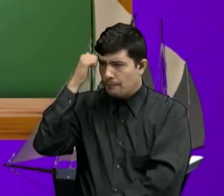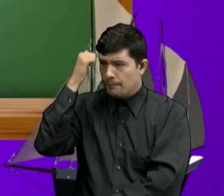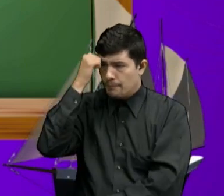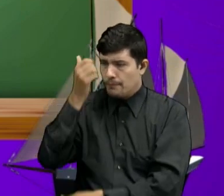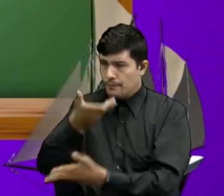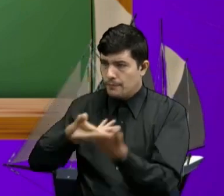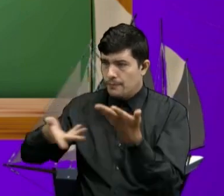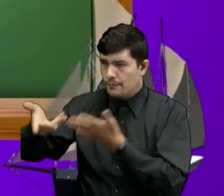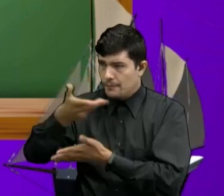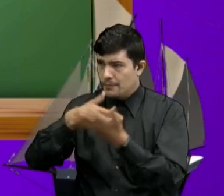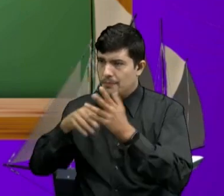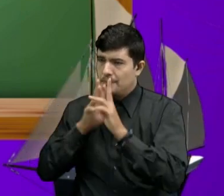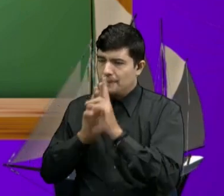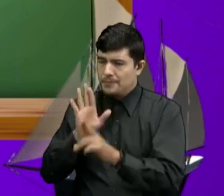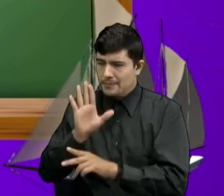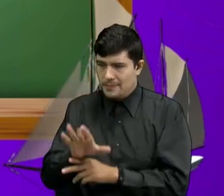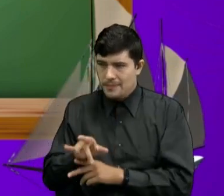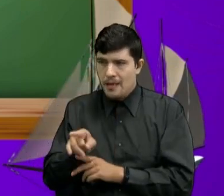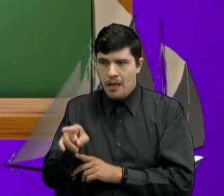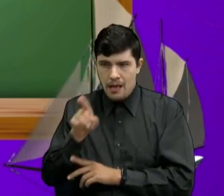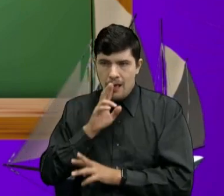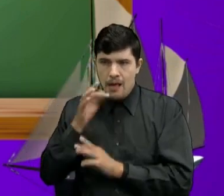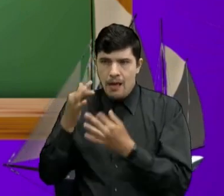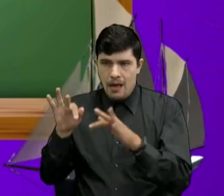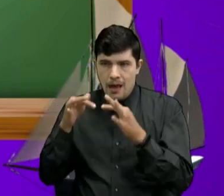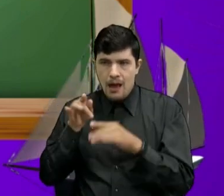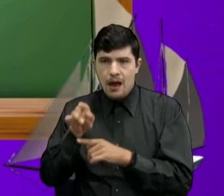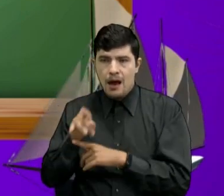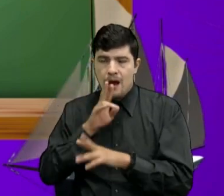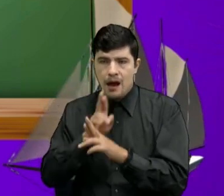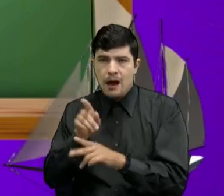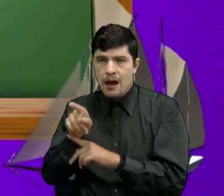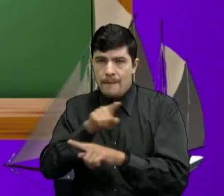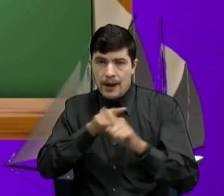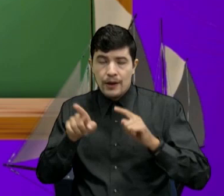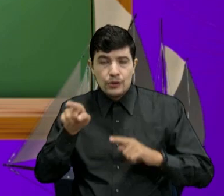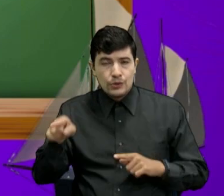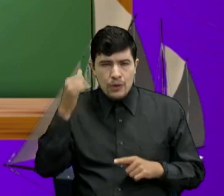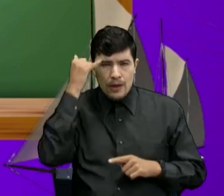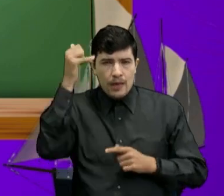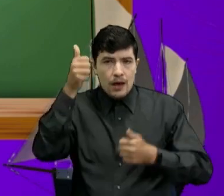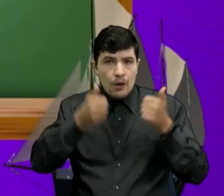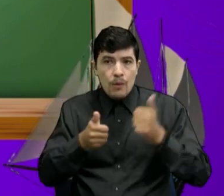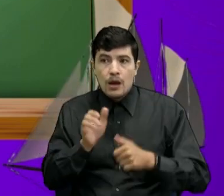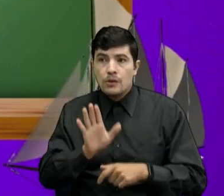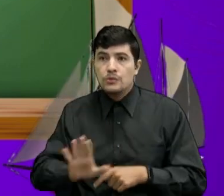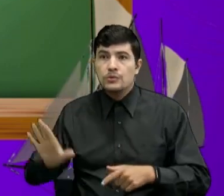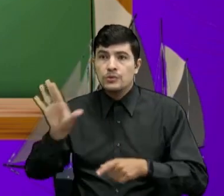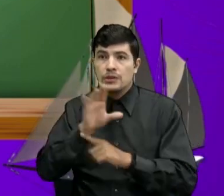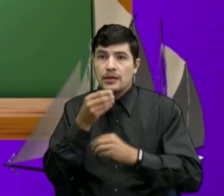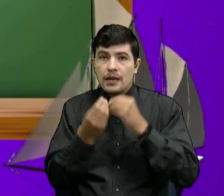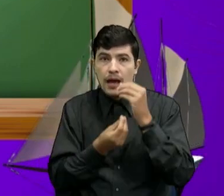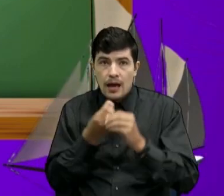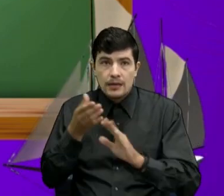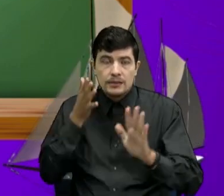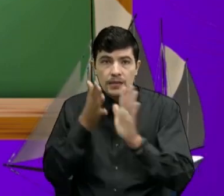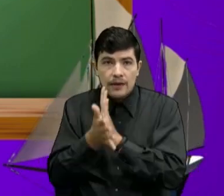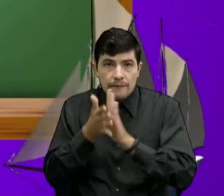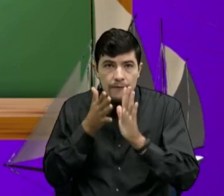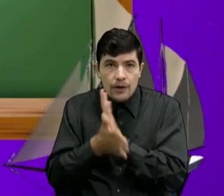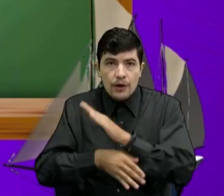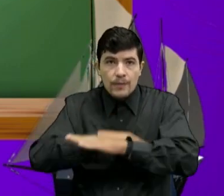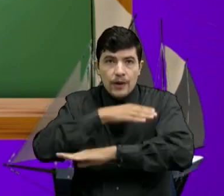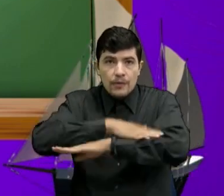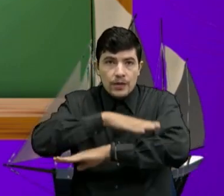Compartiendo Las respuestas A estas preguntas Pero pues la idea Es que ustedes Elaboren su informe Muy juiciosos